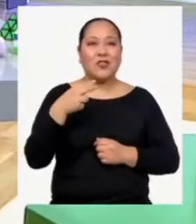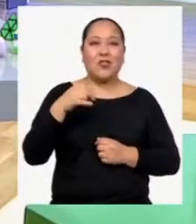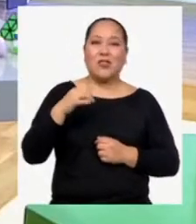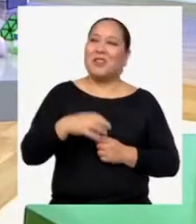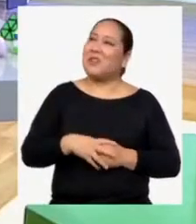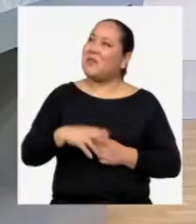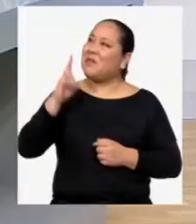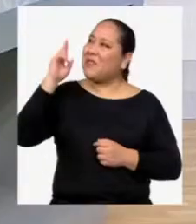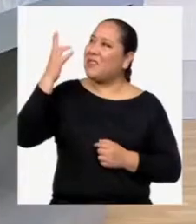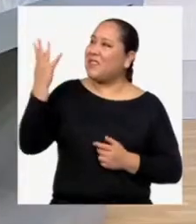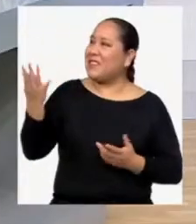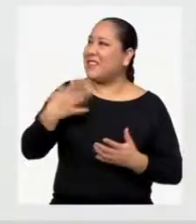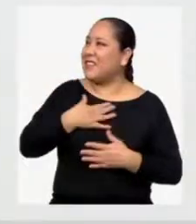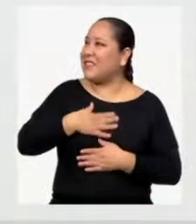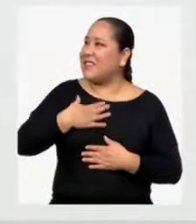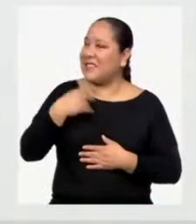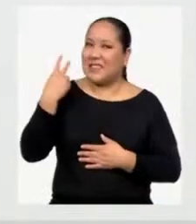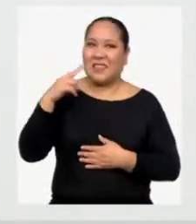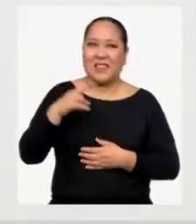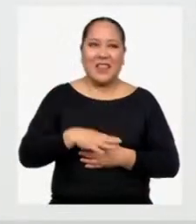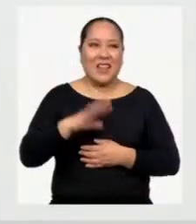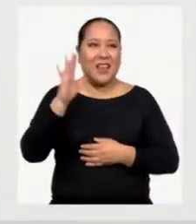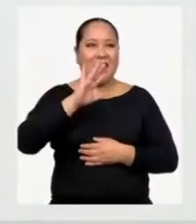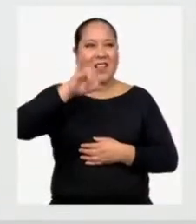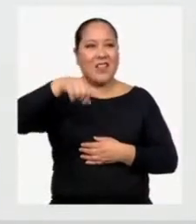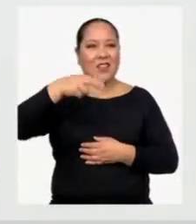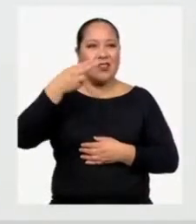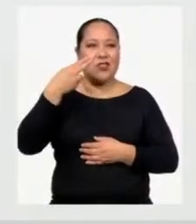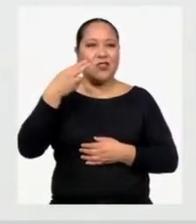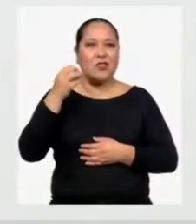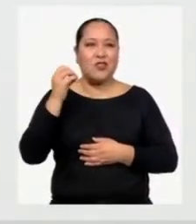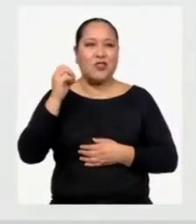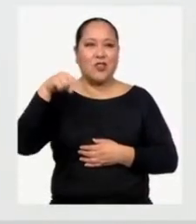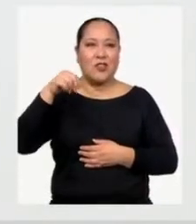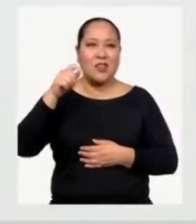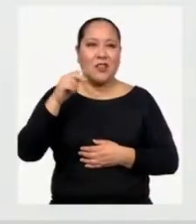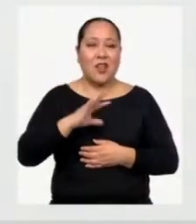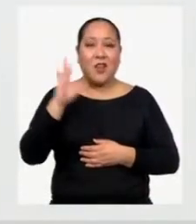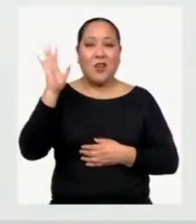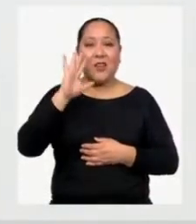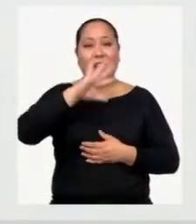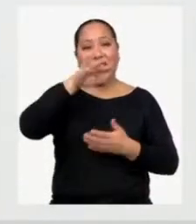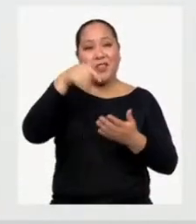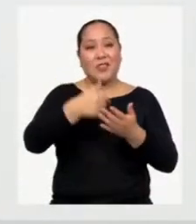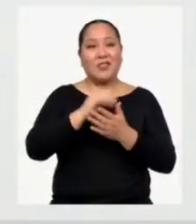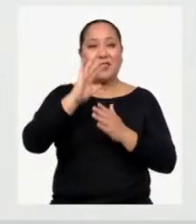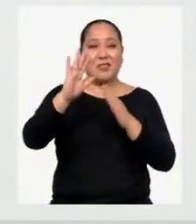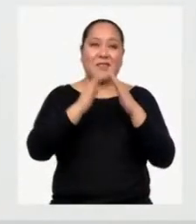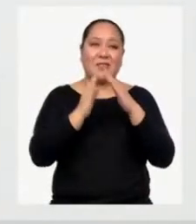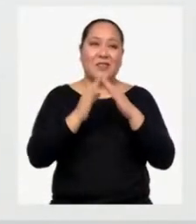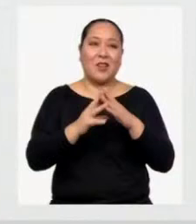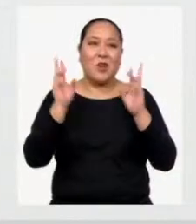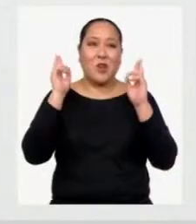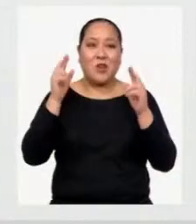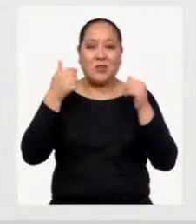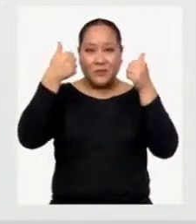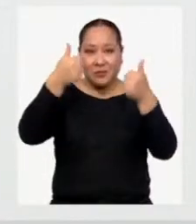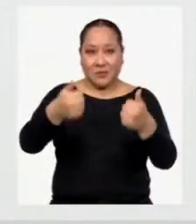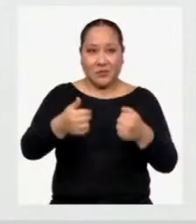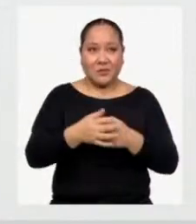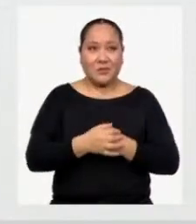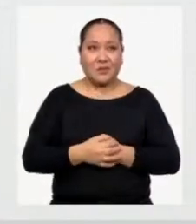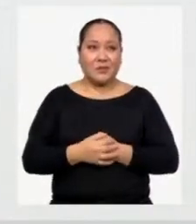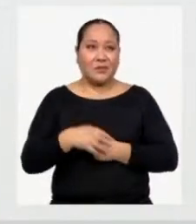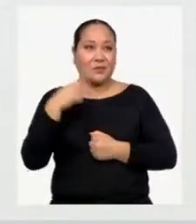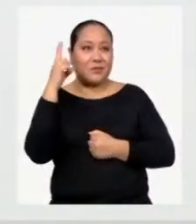¡Profesora! ¡Qué gusto verla! Hola, Jonathan Hola a todas y todos en casa Espero que se encuentren bien Sobre